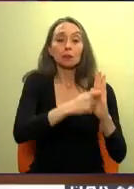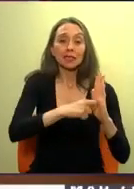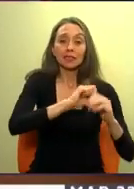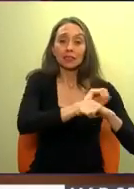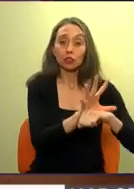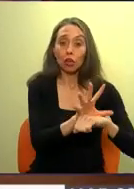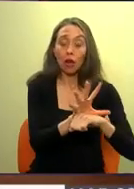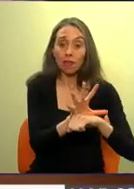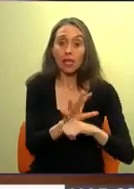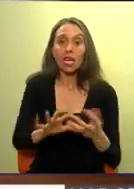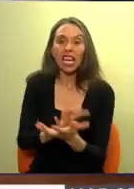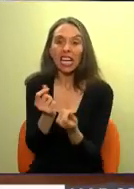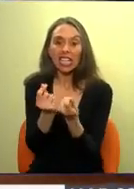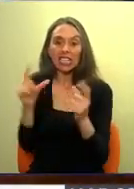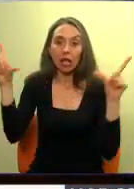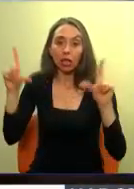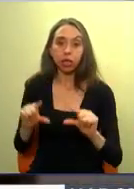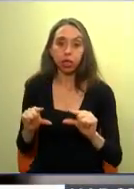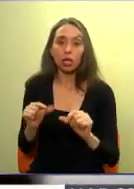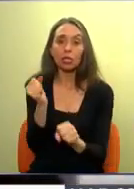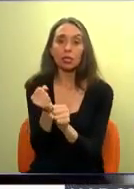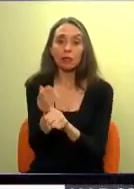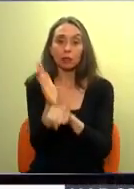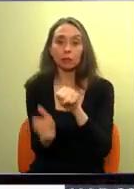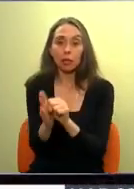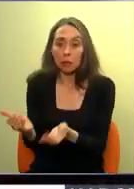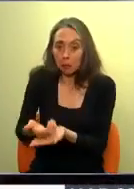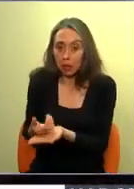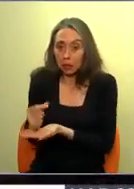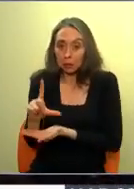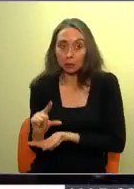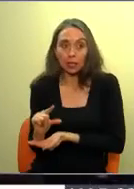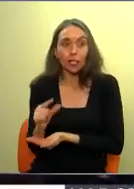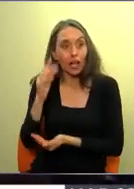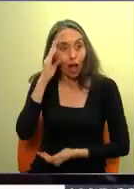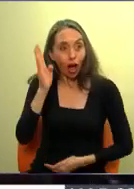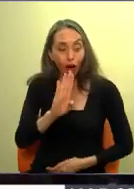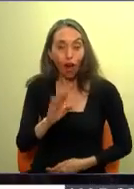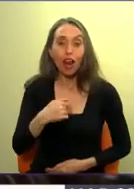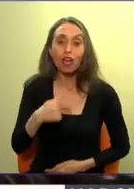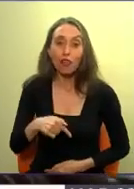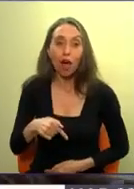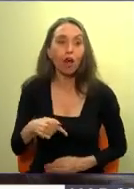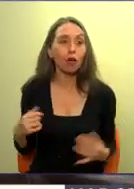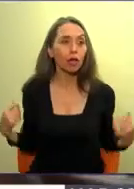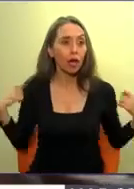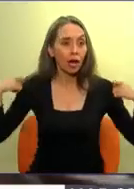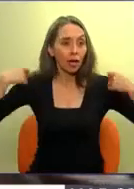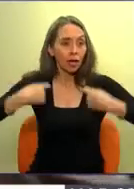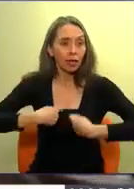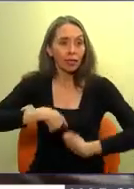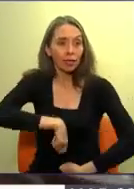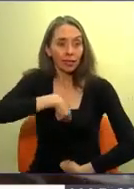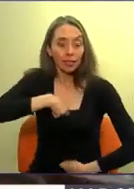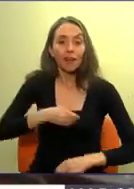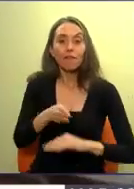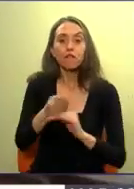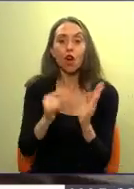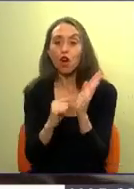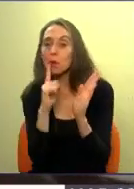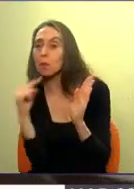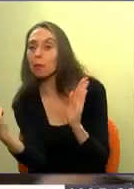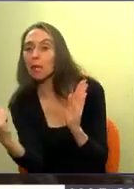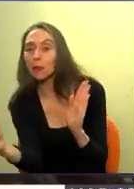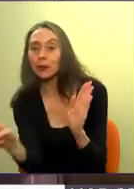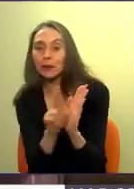en los hogares, pérdidas de empleos. Hola, bueno ahora me voy a equipar para salir a encuesta. Tantos cambios en